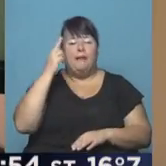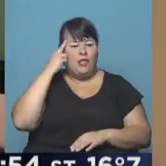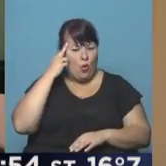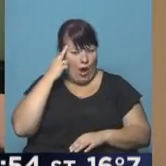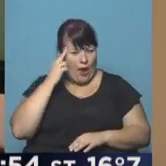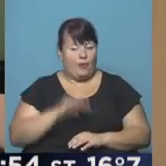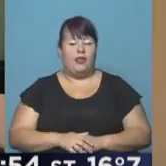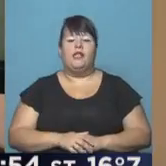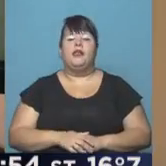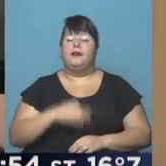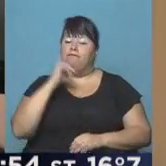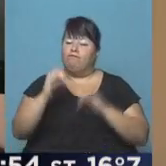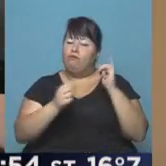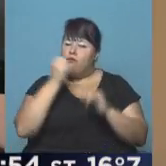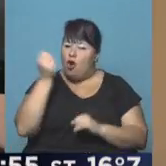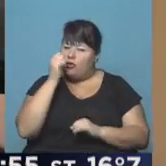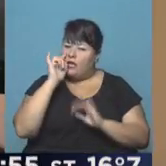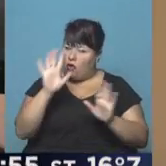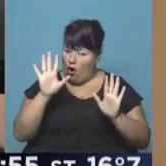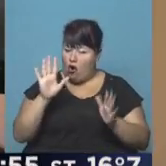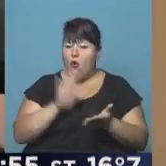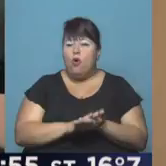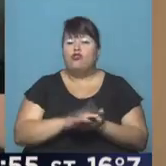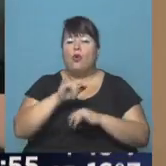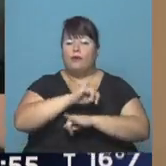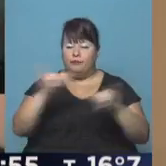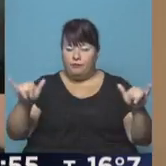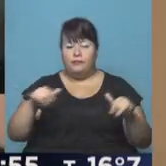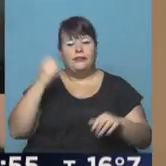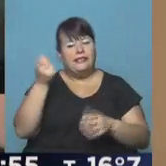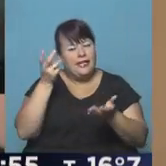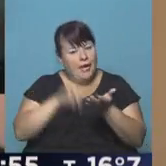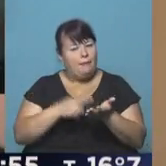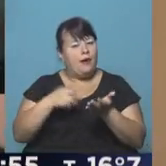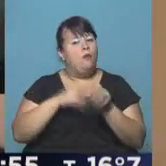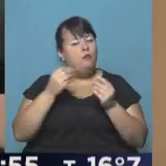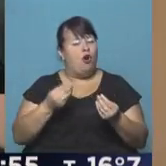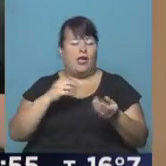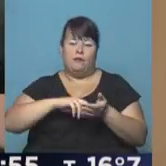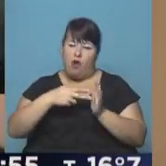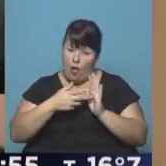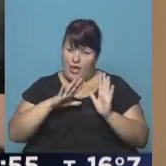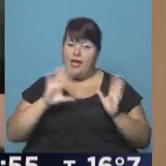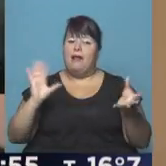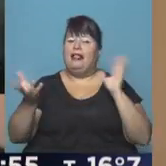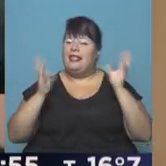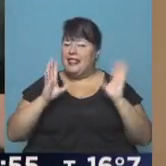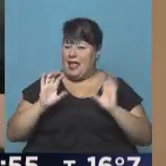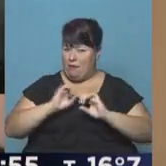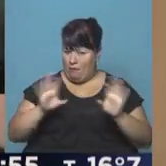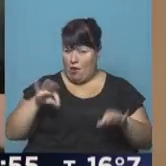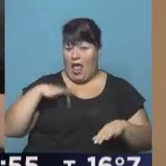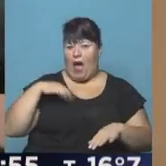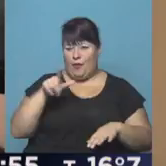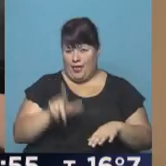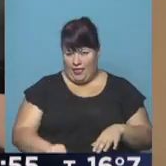grados. Y quiero destacar muy, pero muy especialmente este alerta, insistir con él, porque va a complicar las condiciones de vida